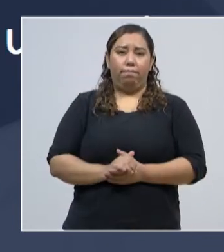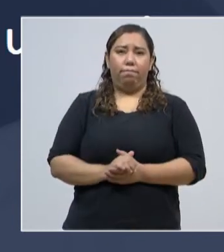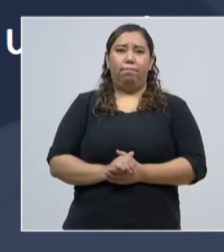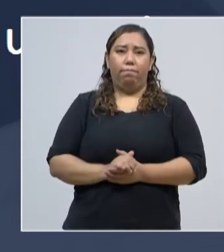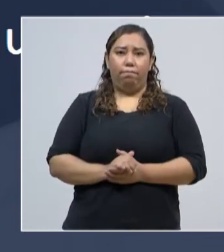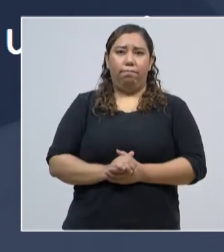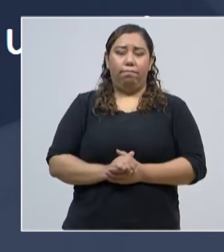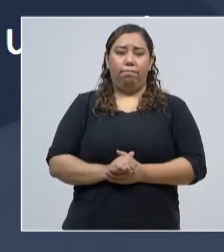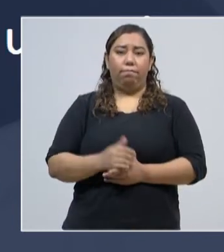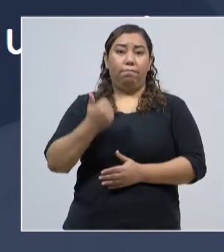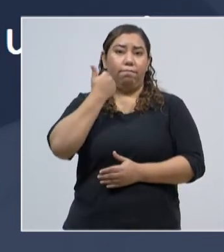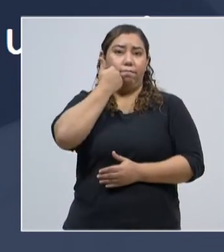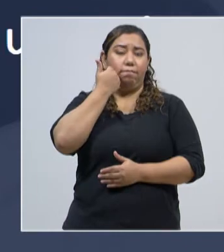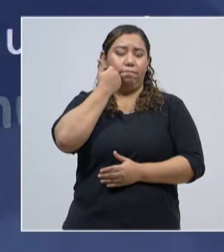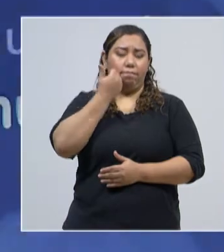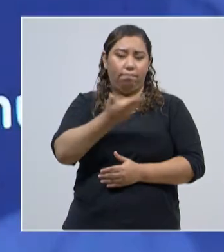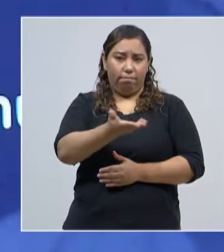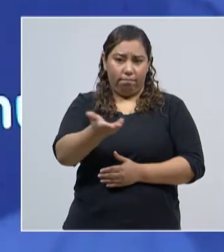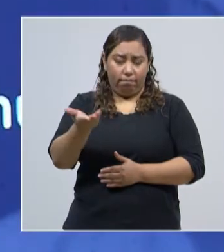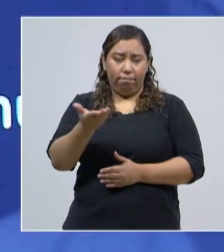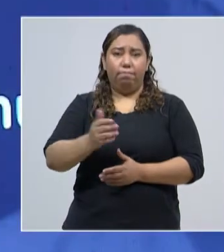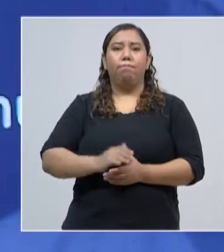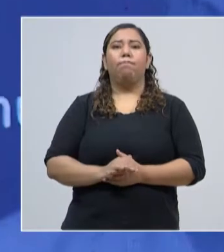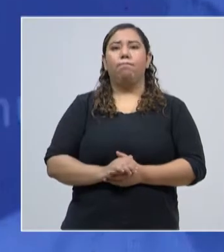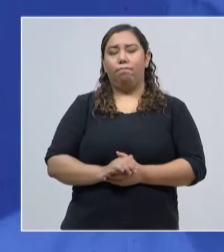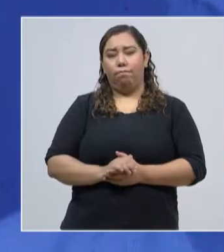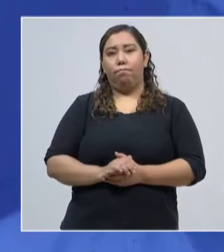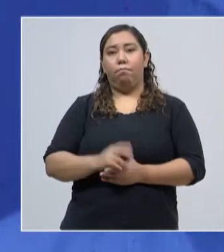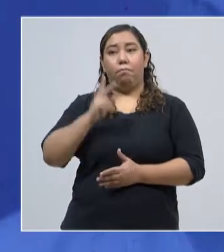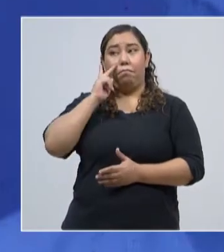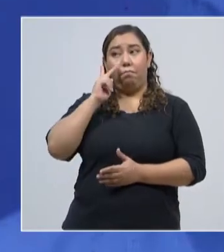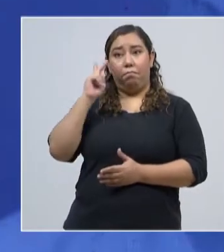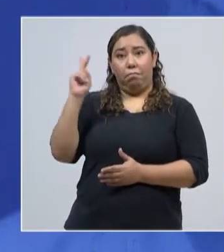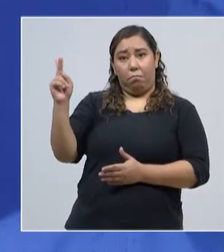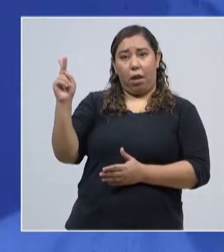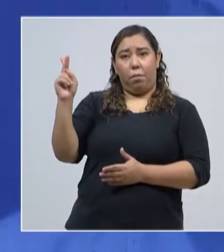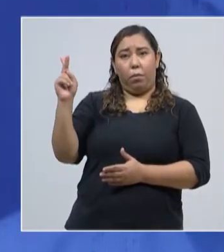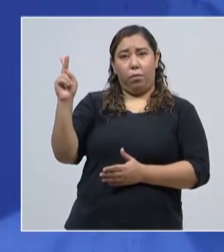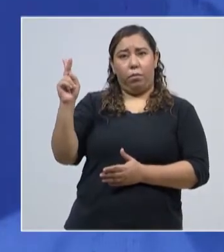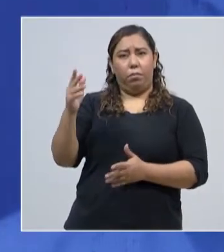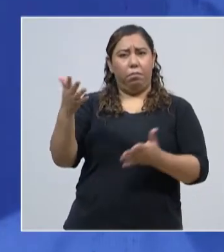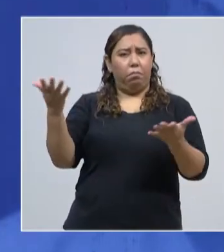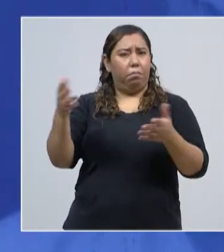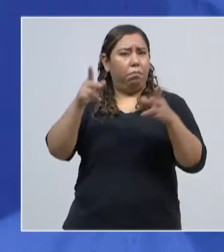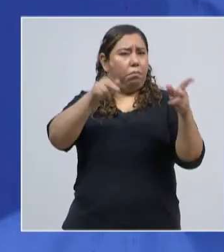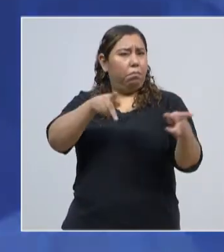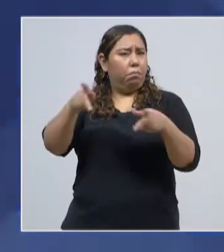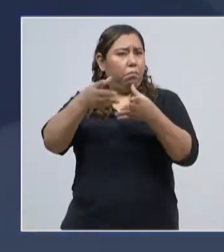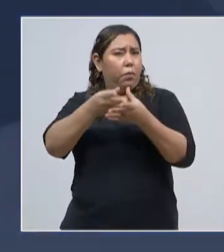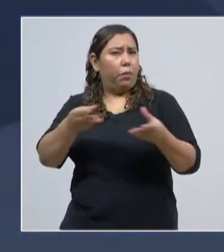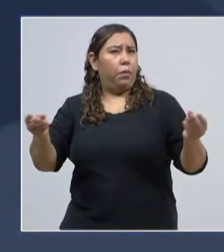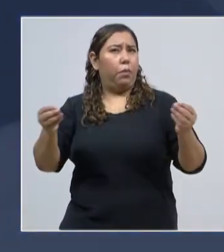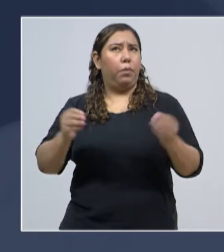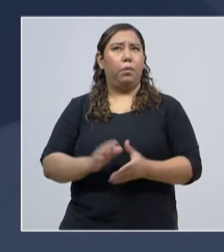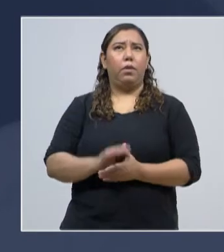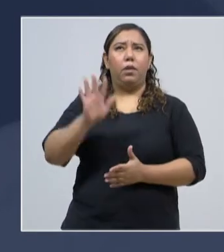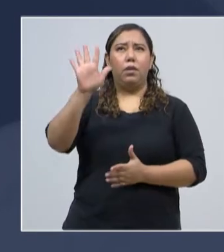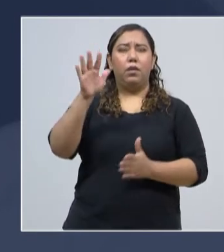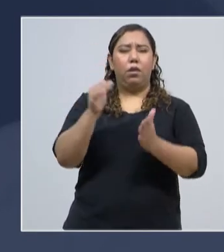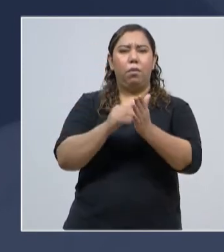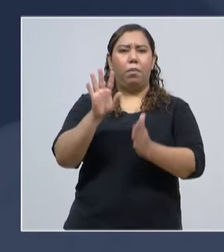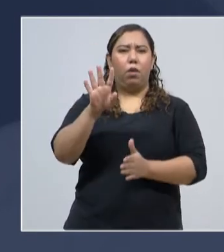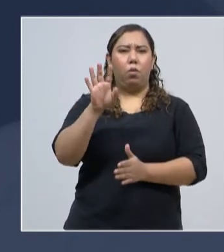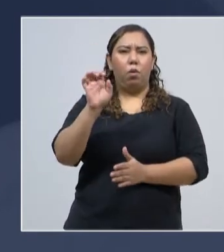esta enfermedad. Y seguimos viendo cómo está el tema de los recuperados. Más de 5,000 personas. 5